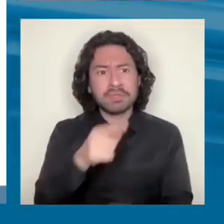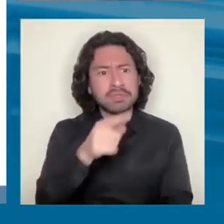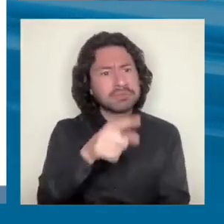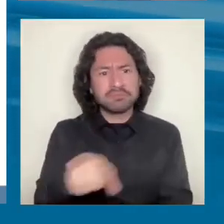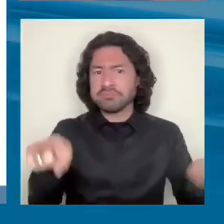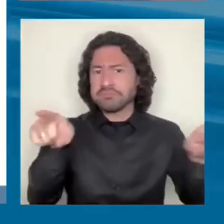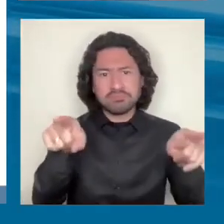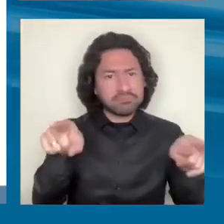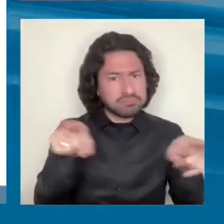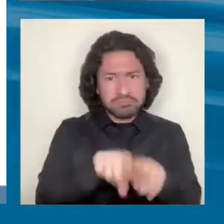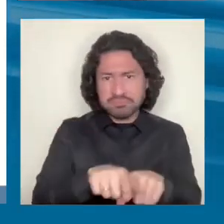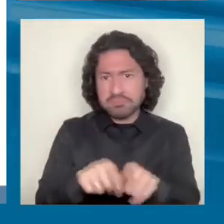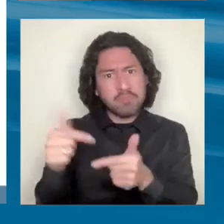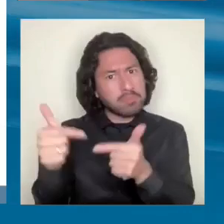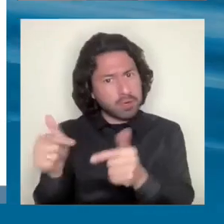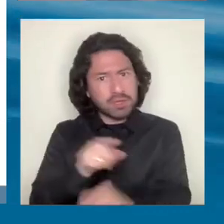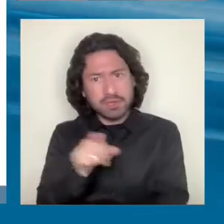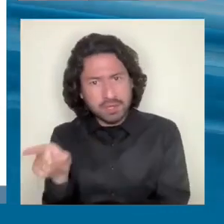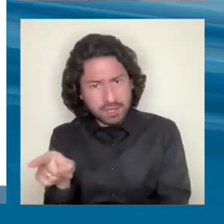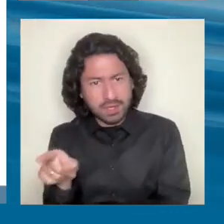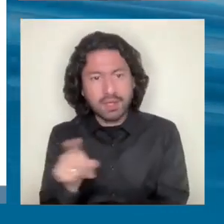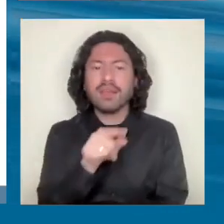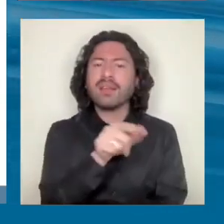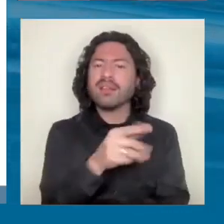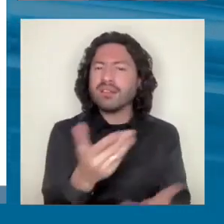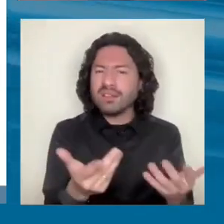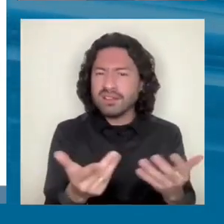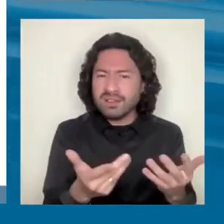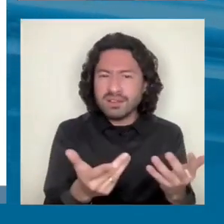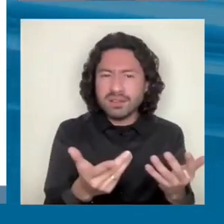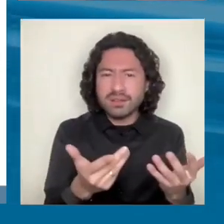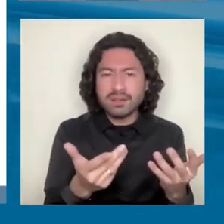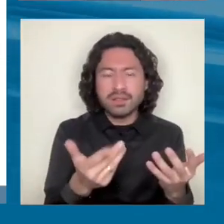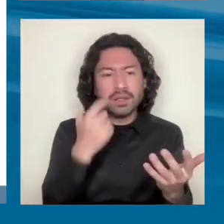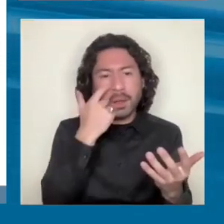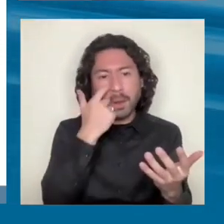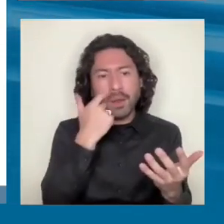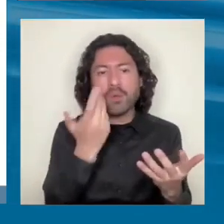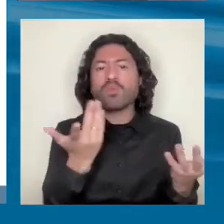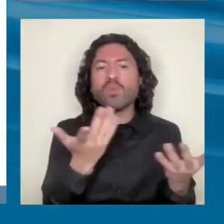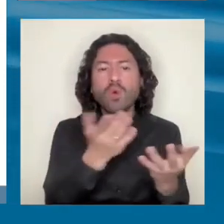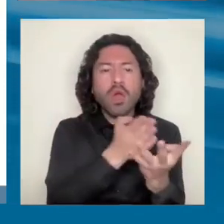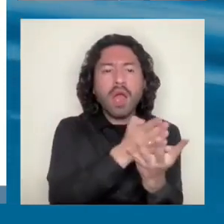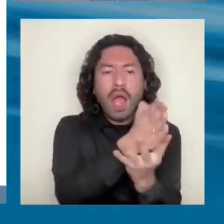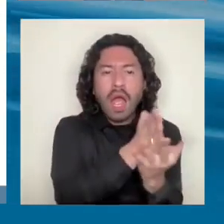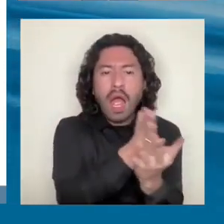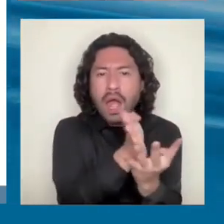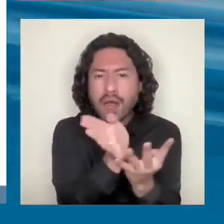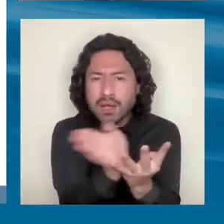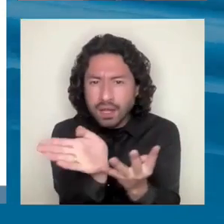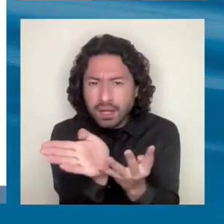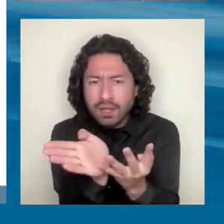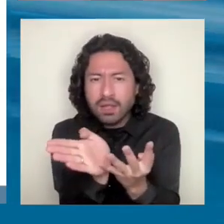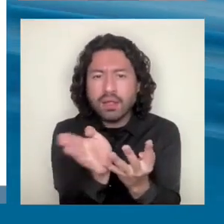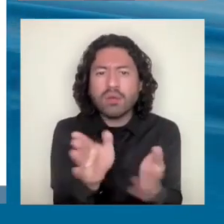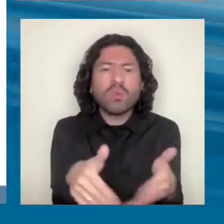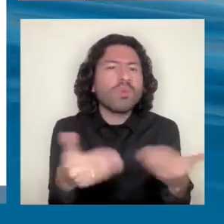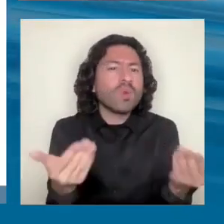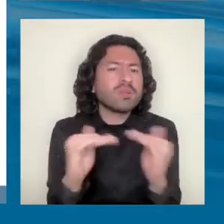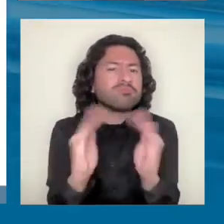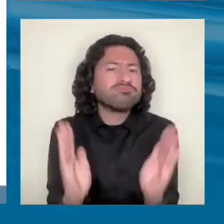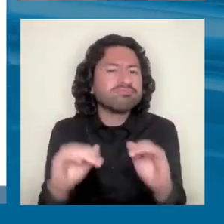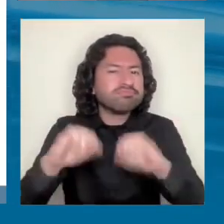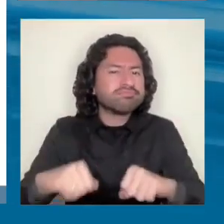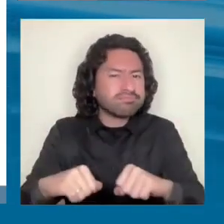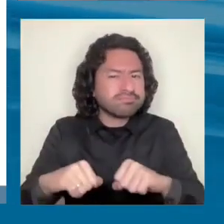operativas políticas, pero en este caso para efectos de esa área de política. ¿Qué tipo de capacidades institucionales